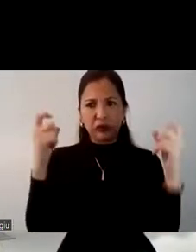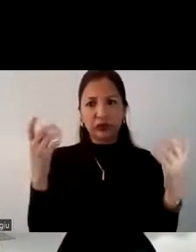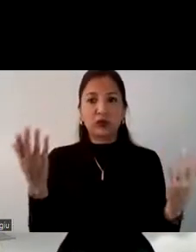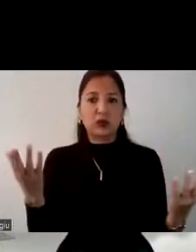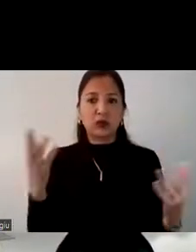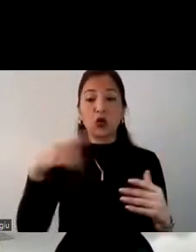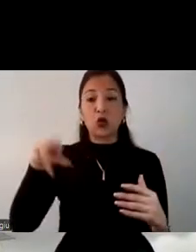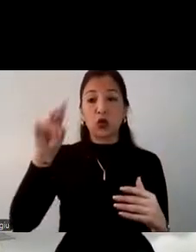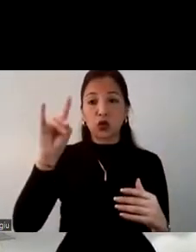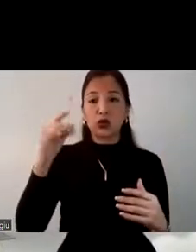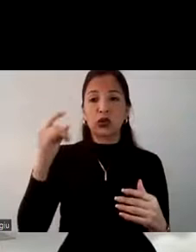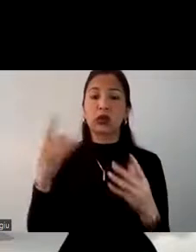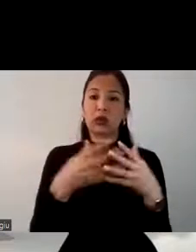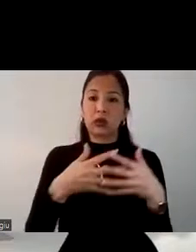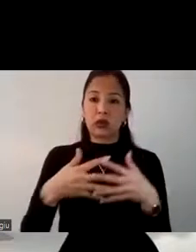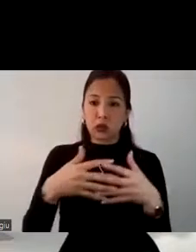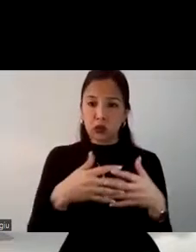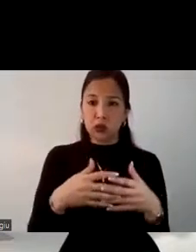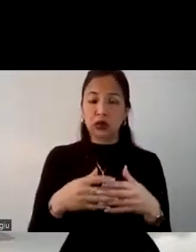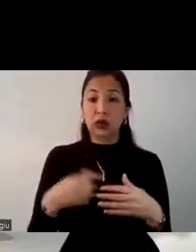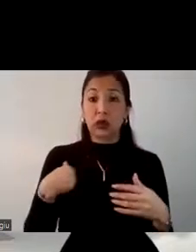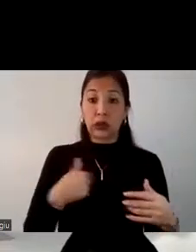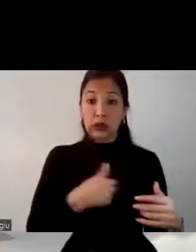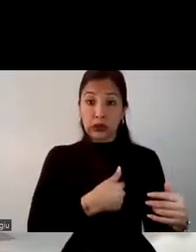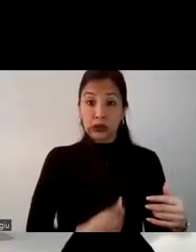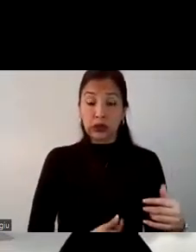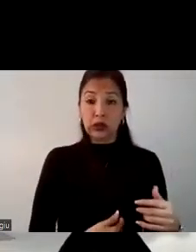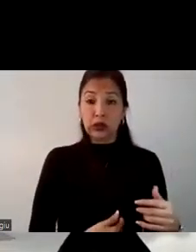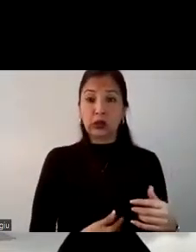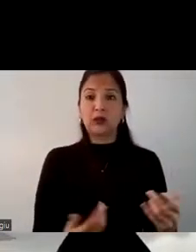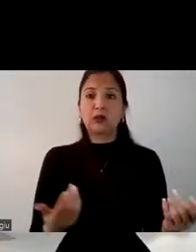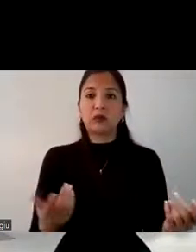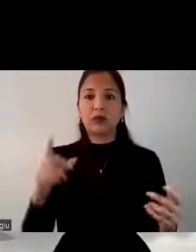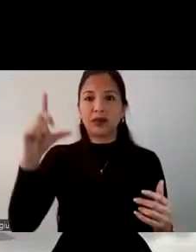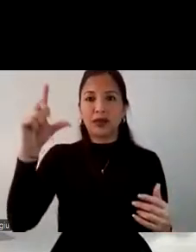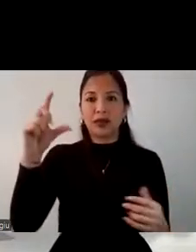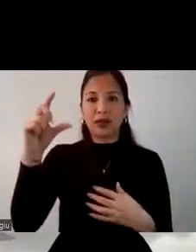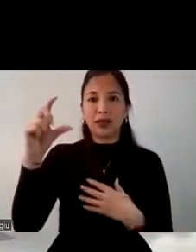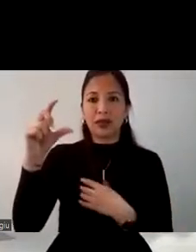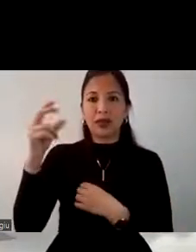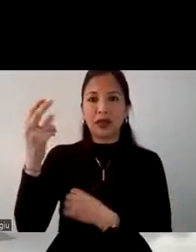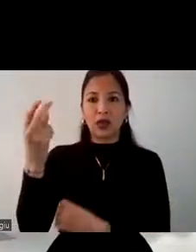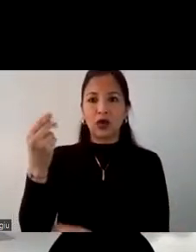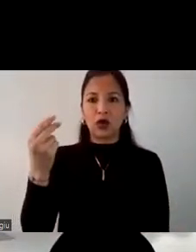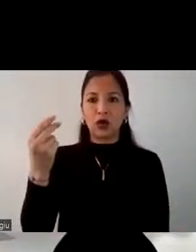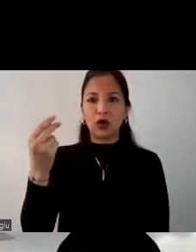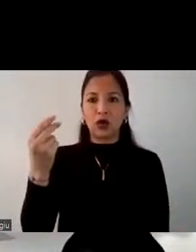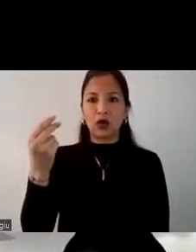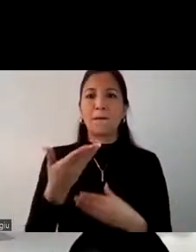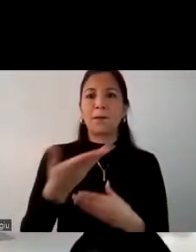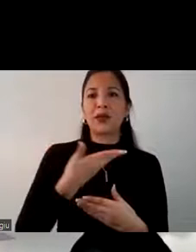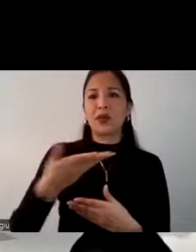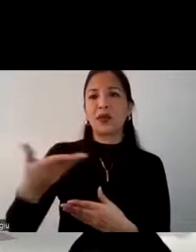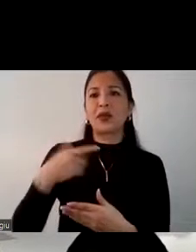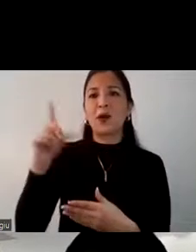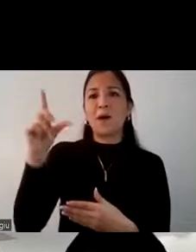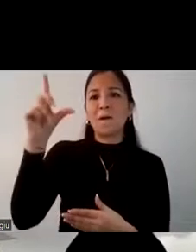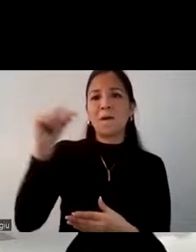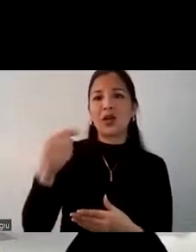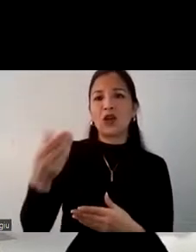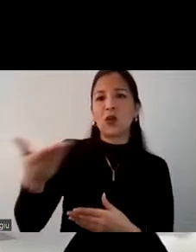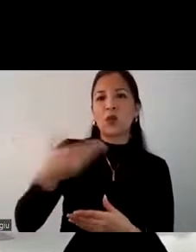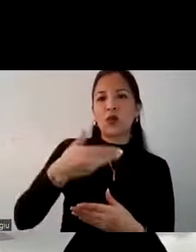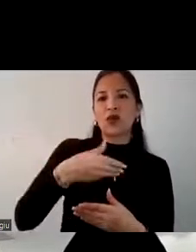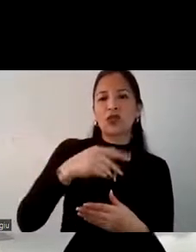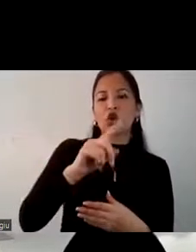Rusia, Estados Unidos y China estarían desacelerando su economía, pidiendo menos importaciones no